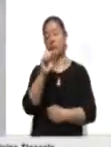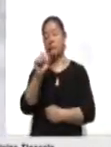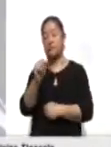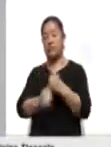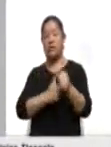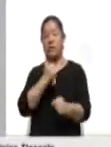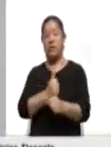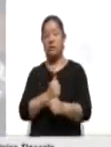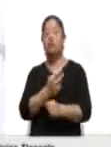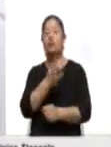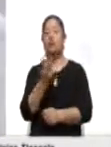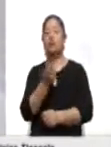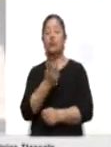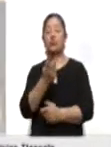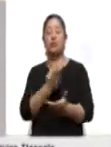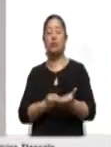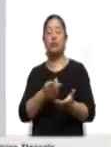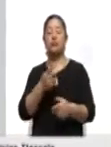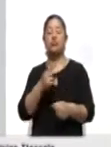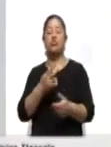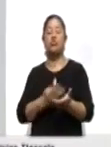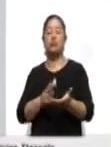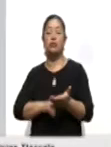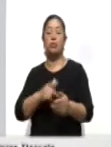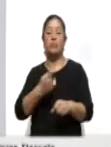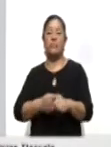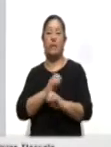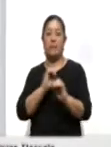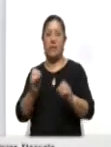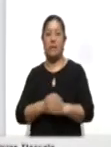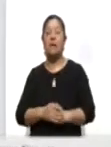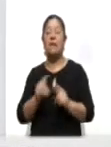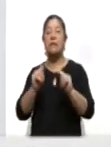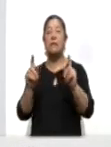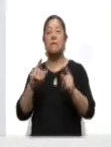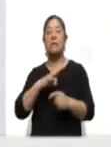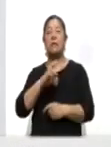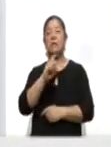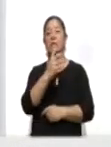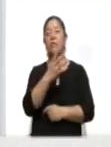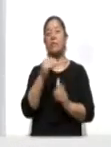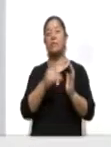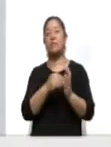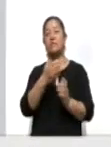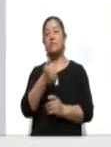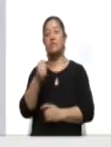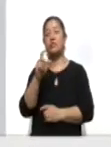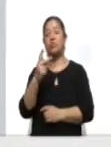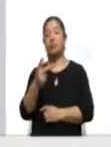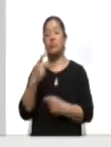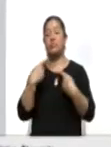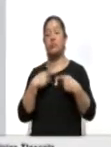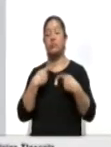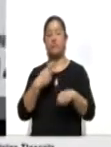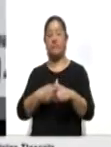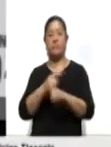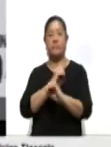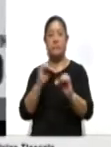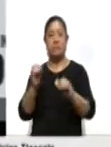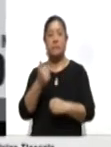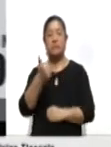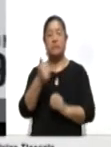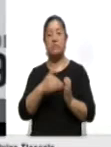años, ambos sin ninguna comorbilidad. El Estado registra hasta este momento 34.608 casos negativos